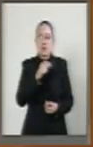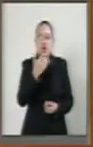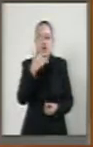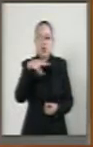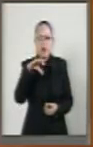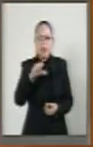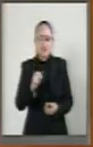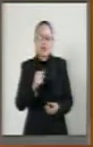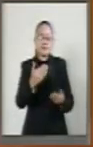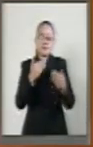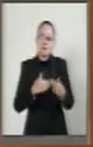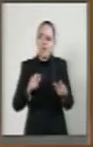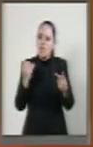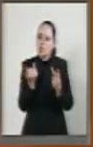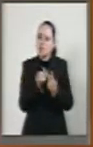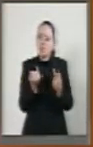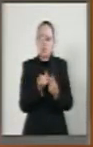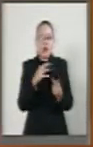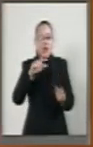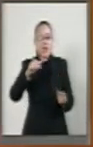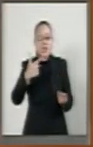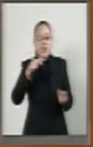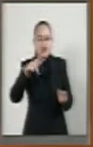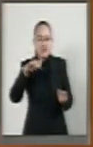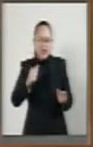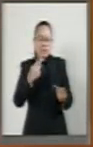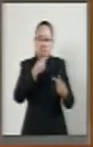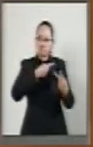expuesto por la senadora Angélica de la Peña,